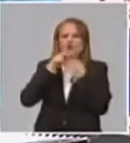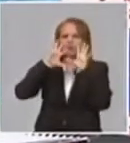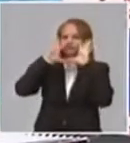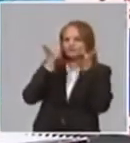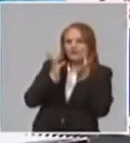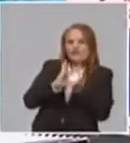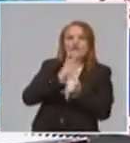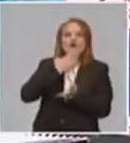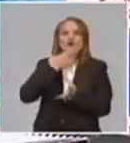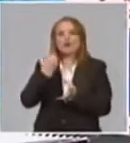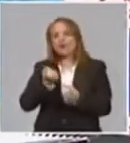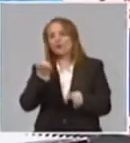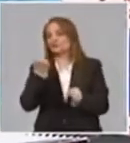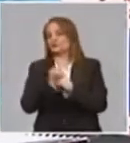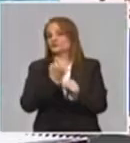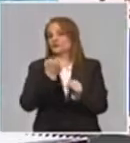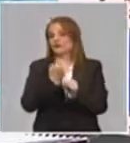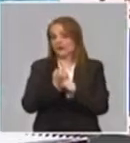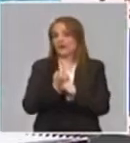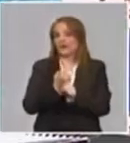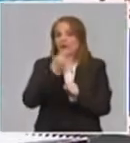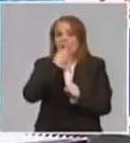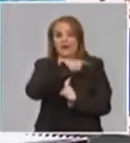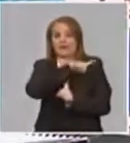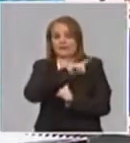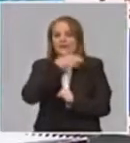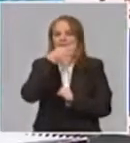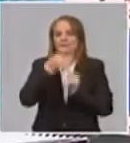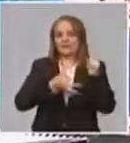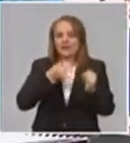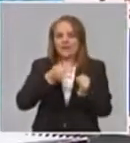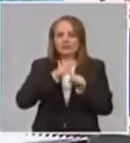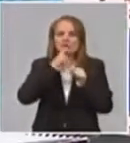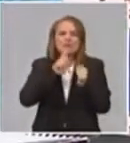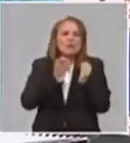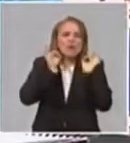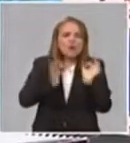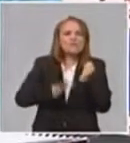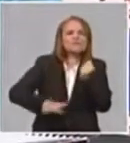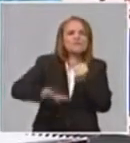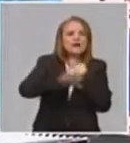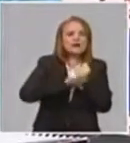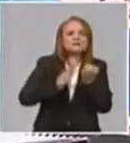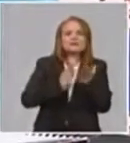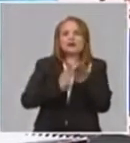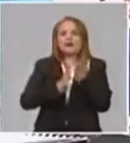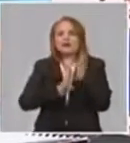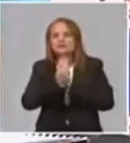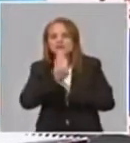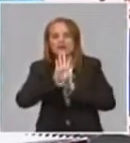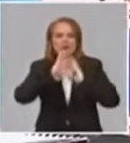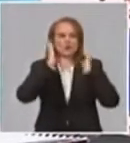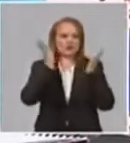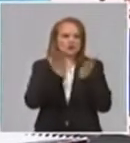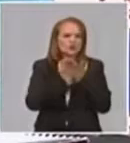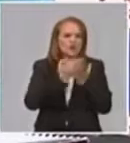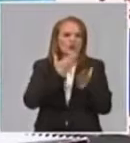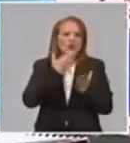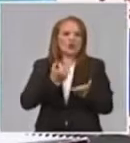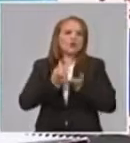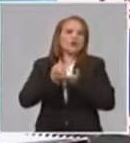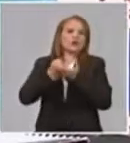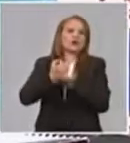el trabajo prospectivo que se está haciendo y que ha servido de base para el desarrollo de, digamos, la toma de decisión, etc.